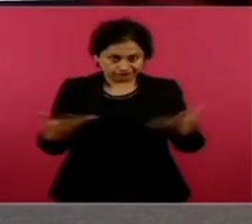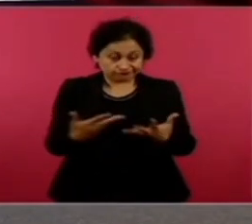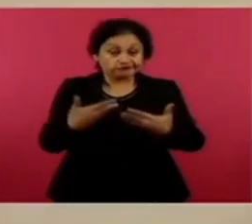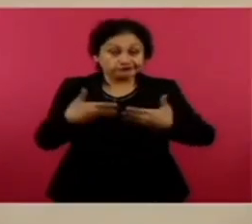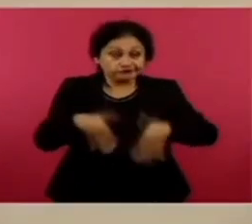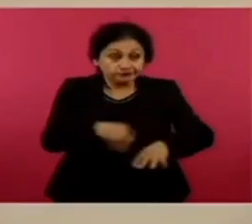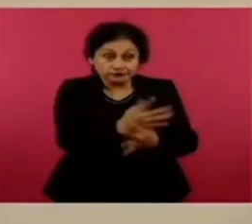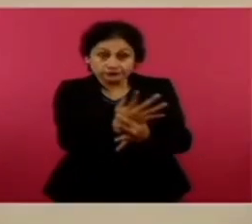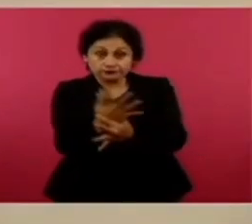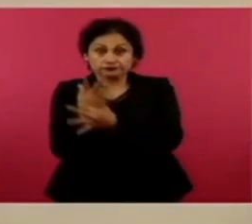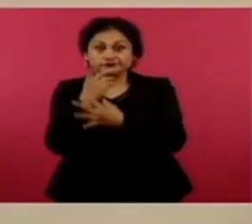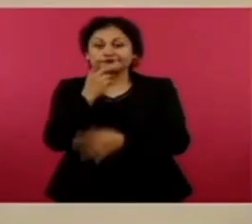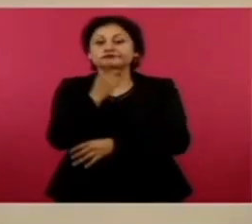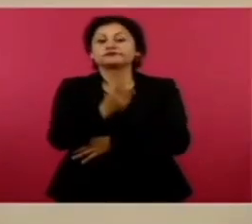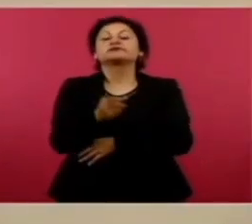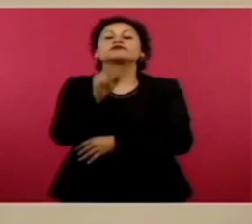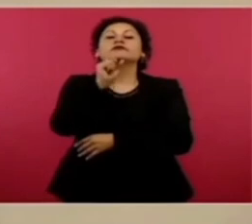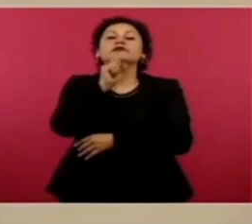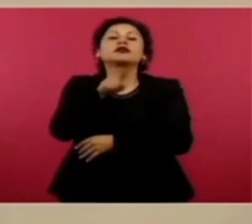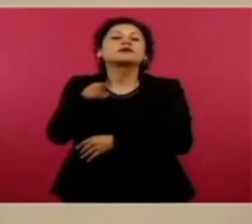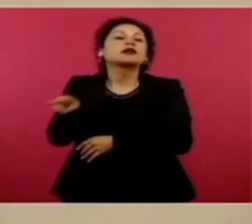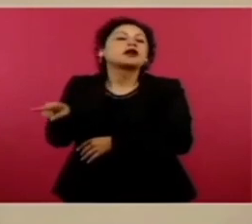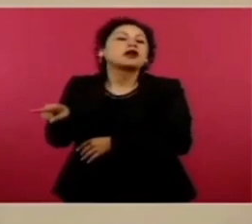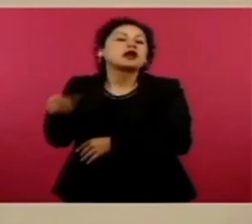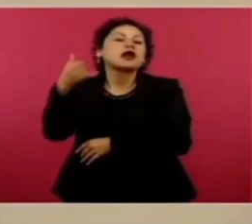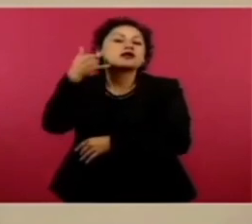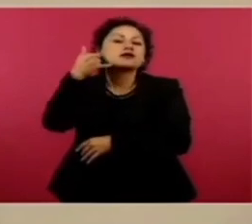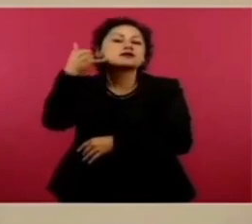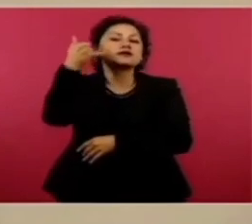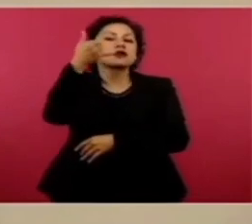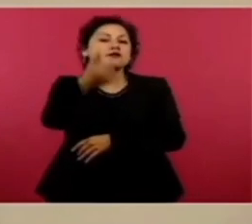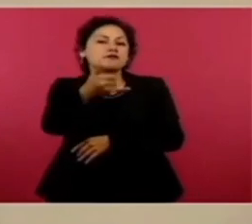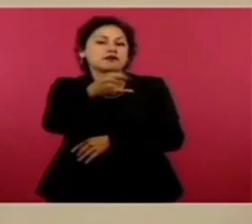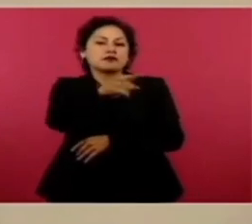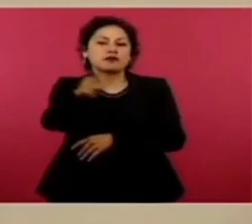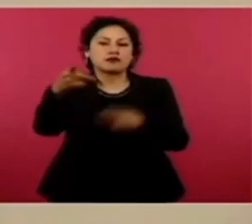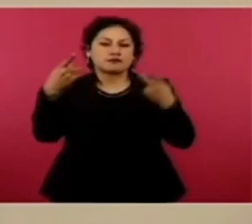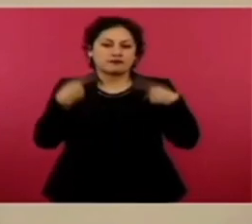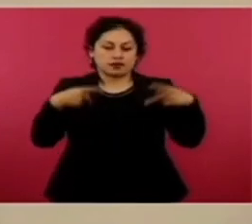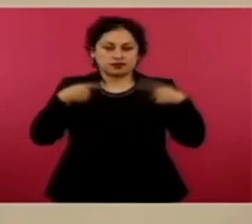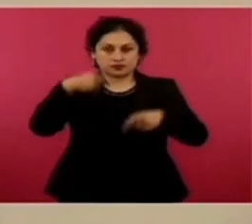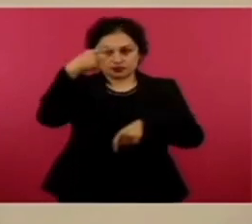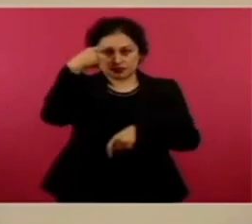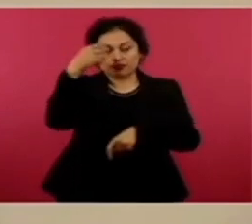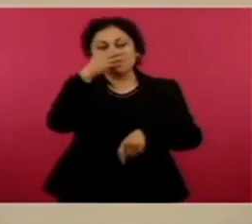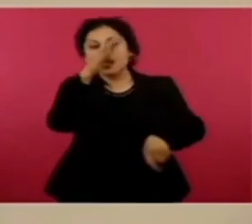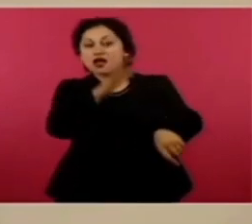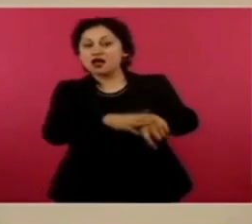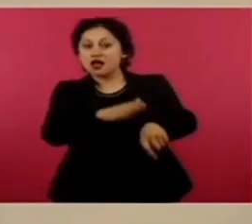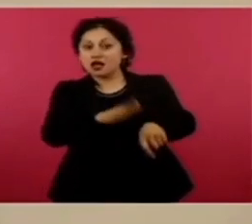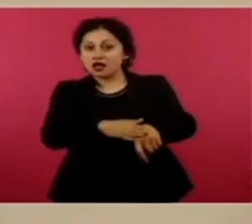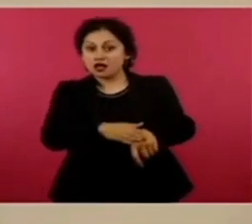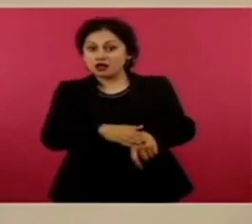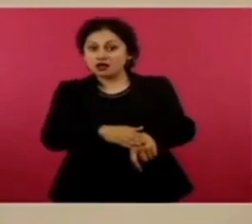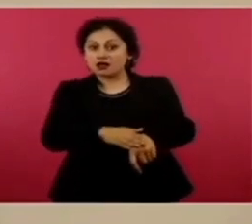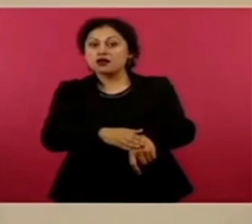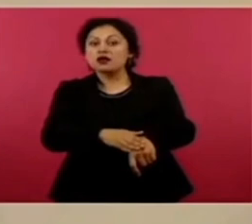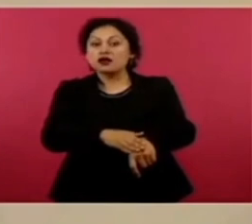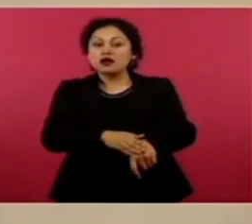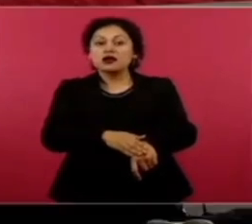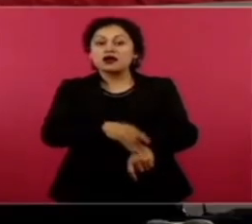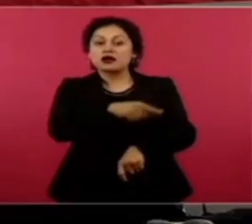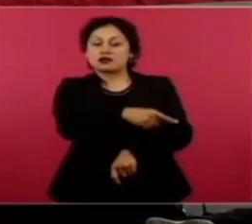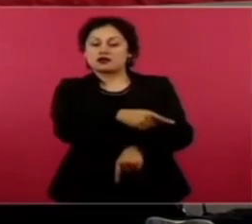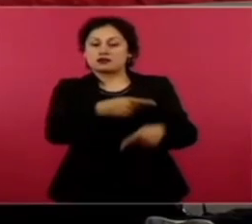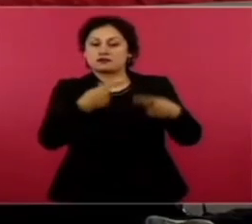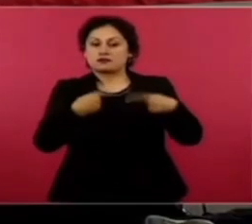finalidad de cometer lactosexual, agresión sexual. Y esta denuncia fue hecha todavía bajo el sistema penal tradicional,